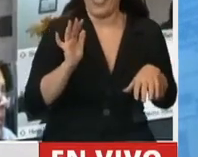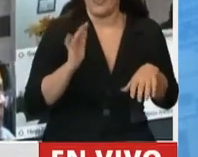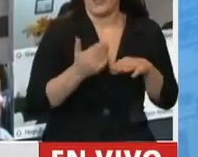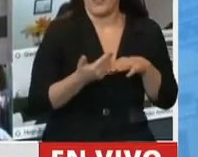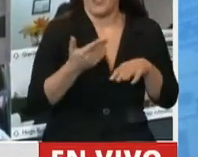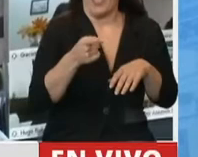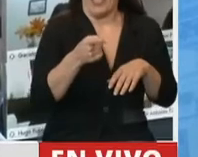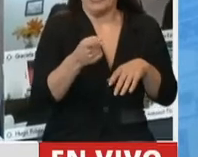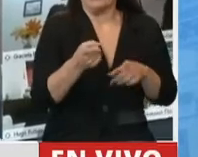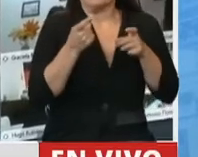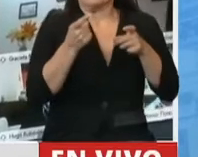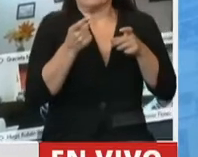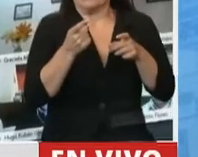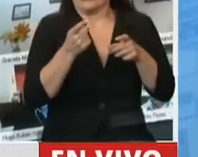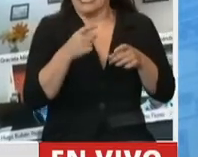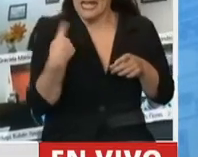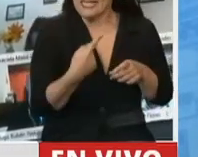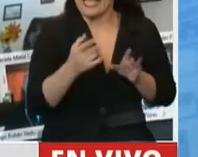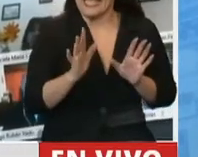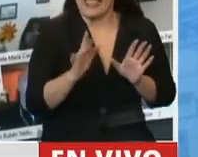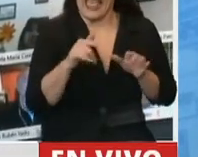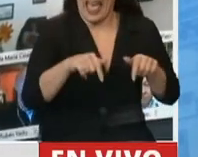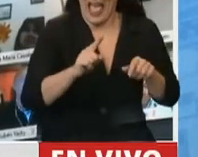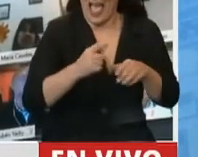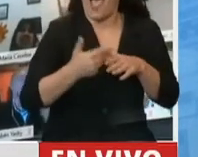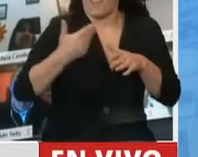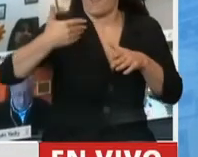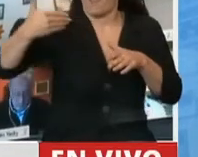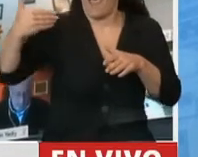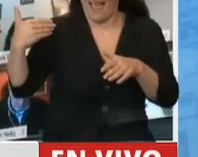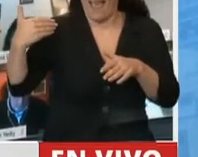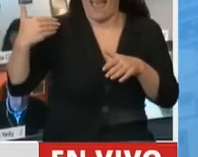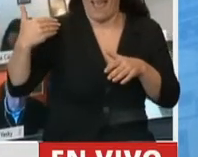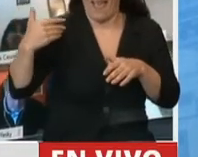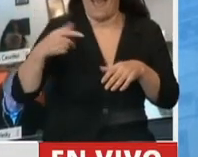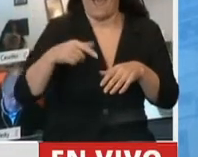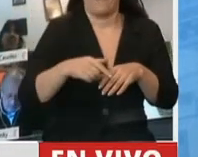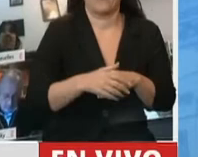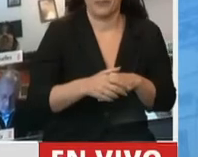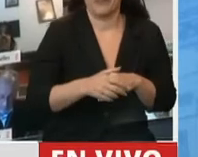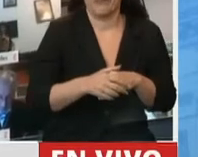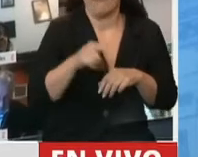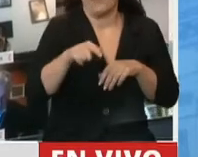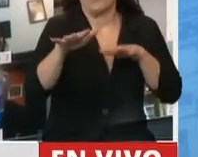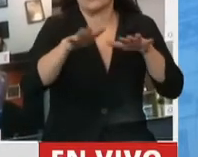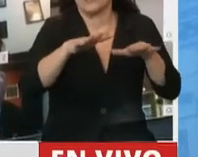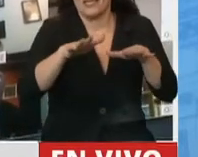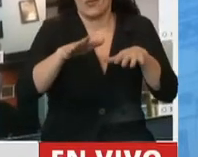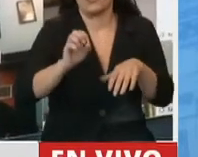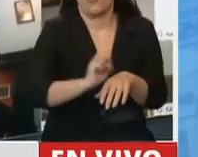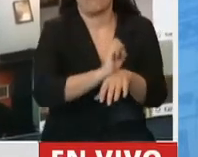era necesaria previo a que ingresemos a esta pandemia